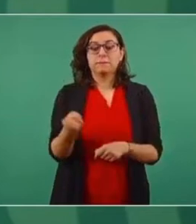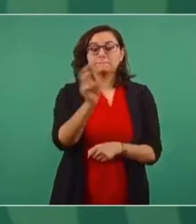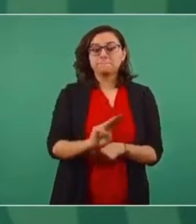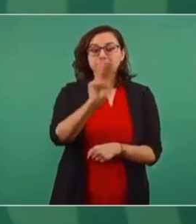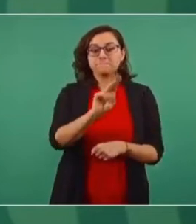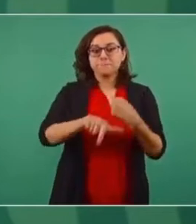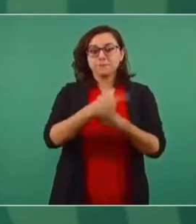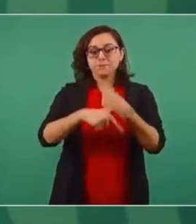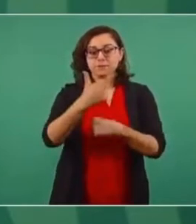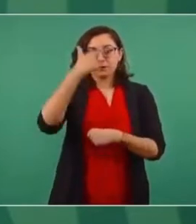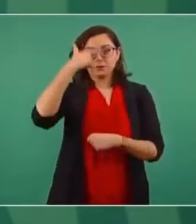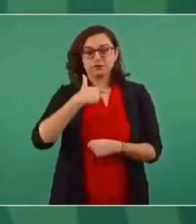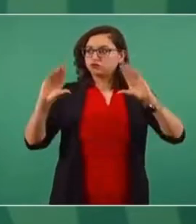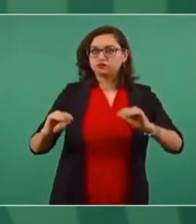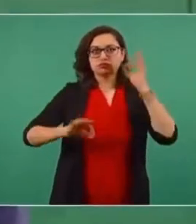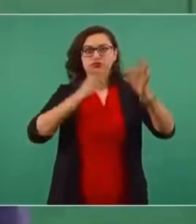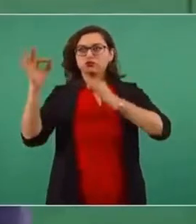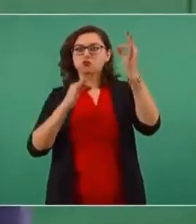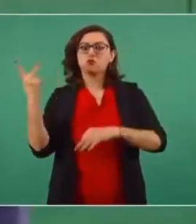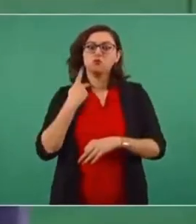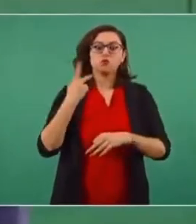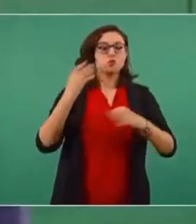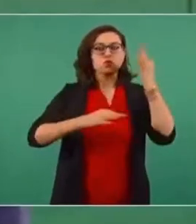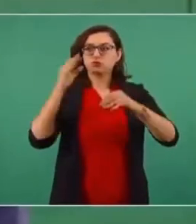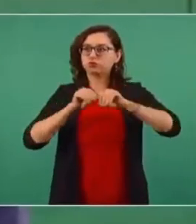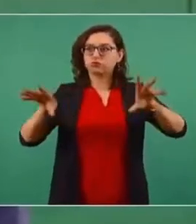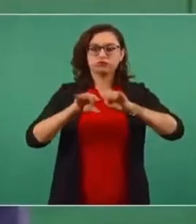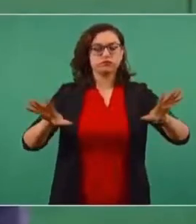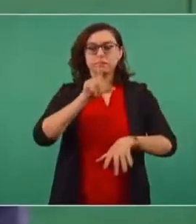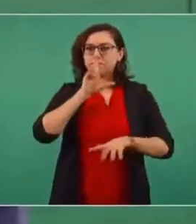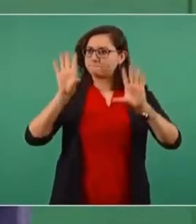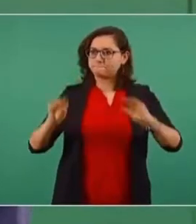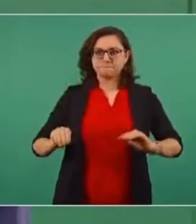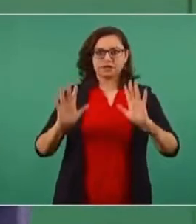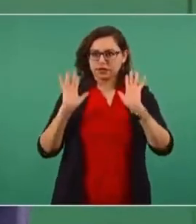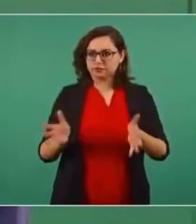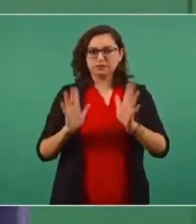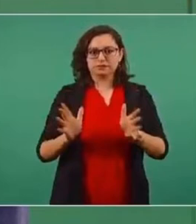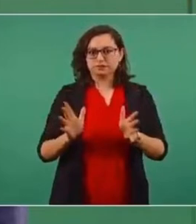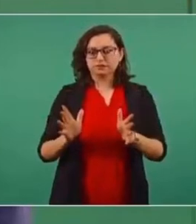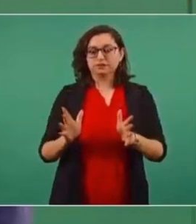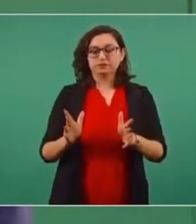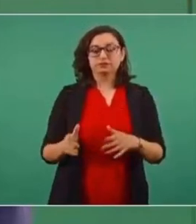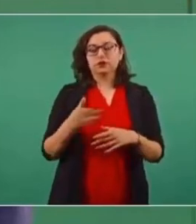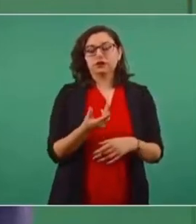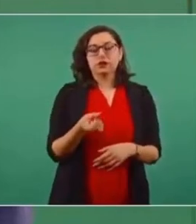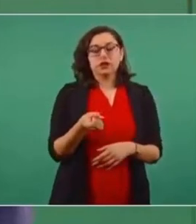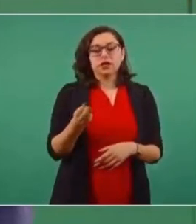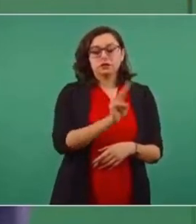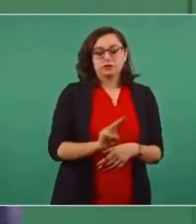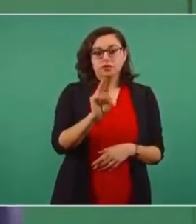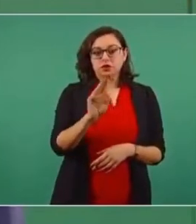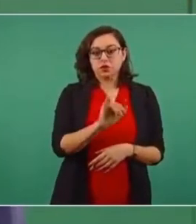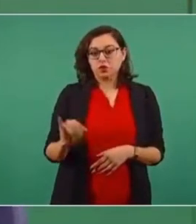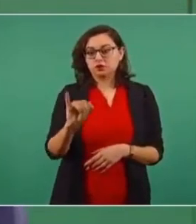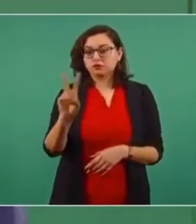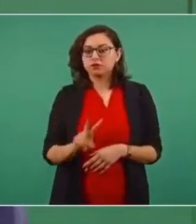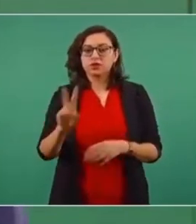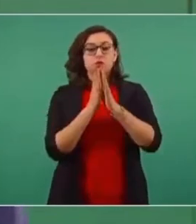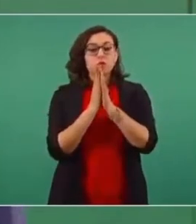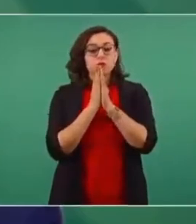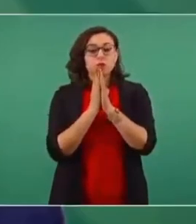noche se terminan las campañas. Entonces que estos tres días, y desde luego el jueves y el viernes, no hablemos